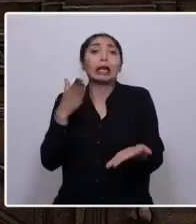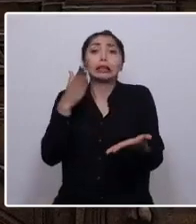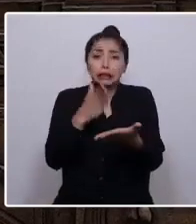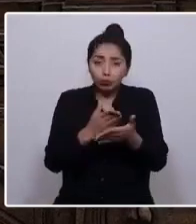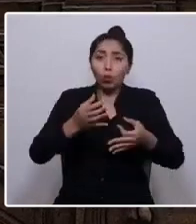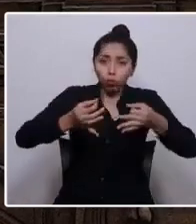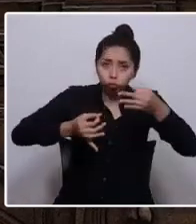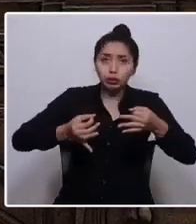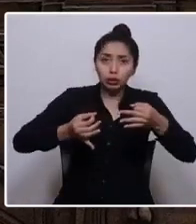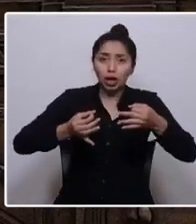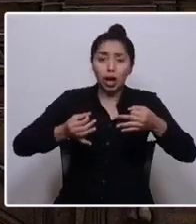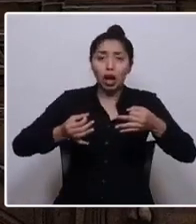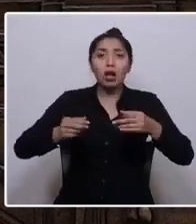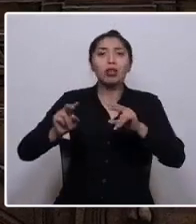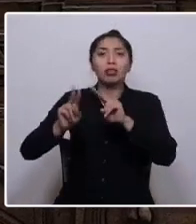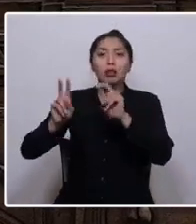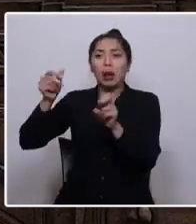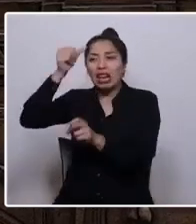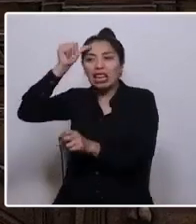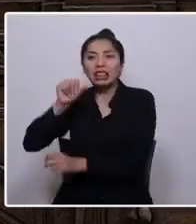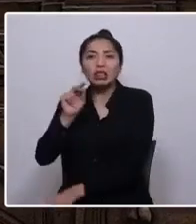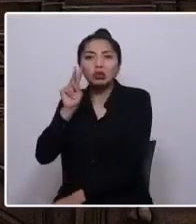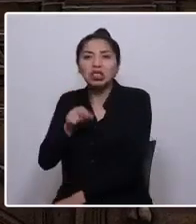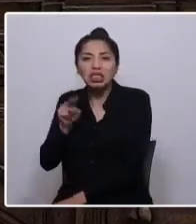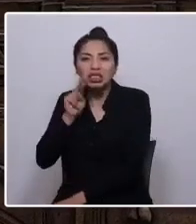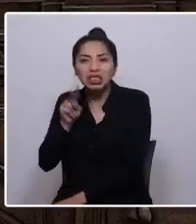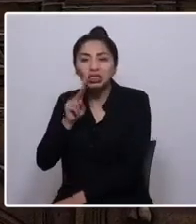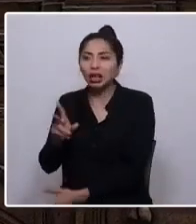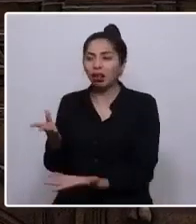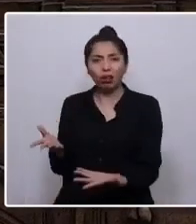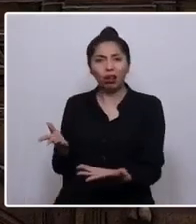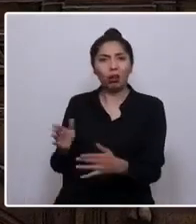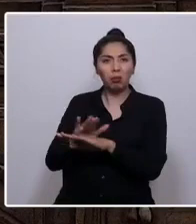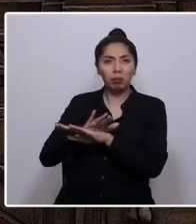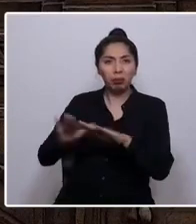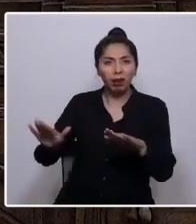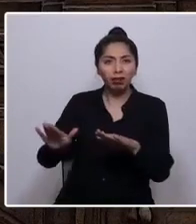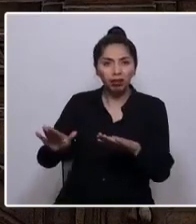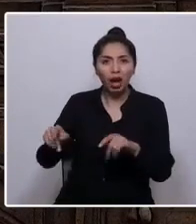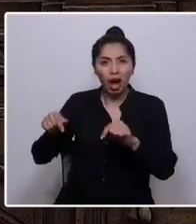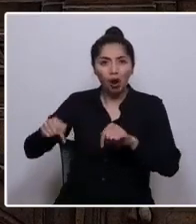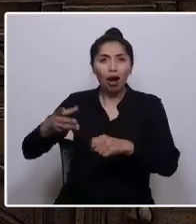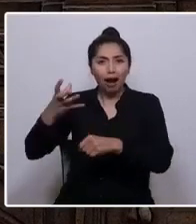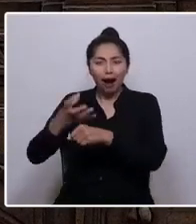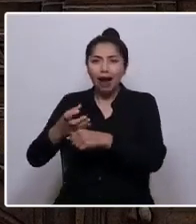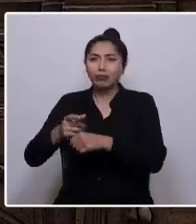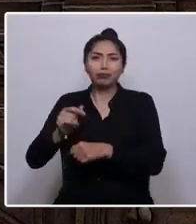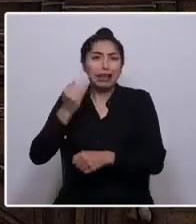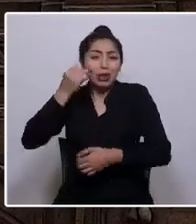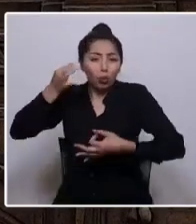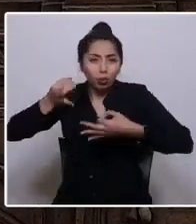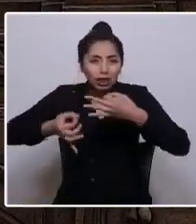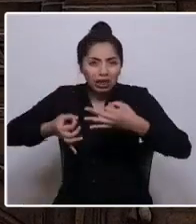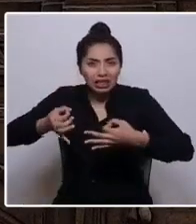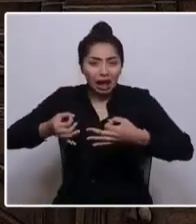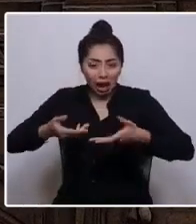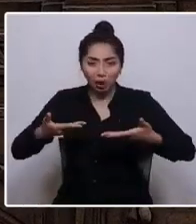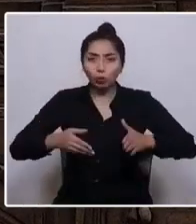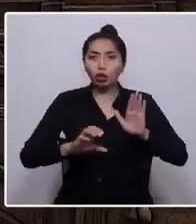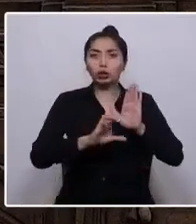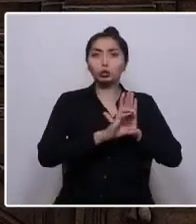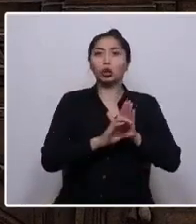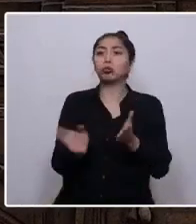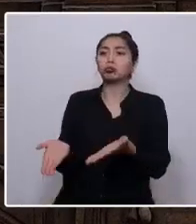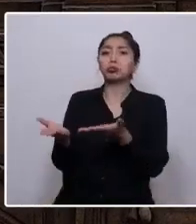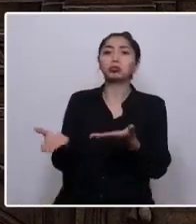impunidad, esa impunidad que ha garantizado todas las injusticias de hoy resguardadas por la actual Constitución, que